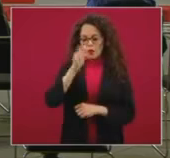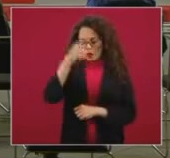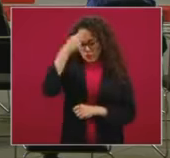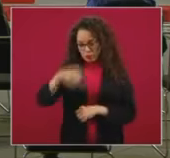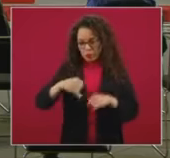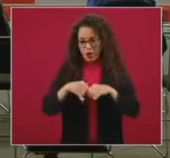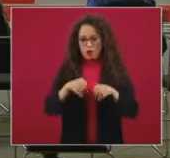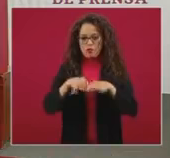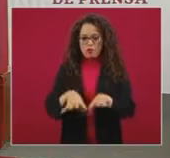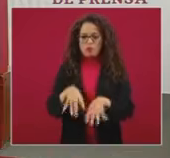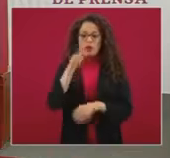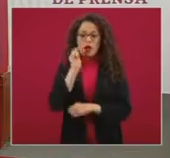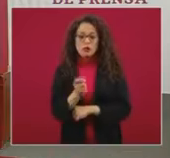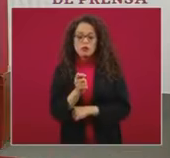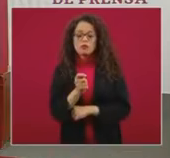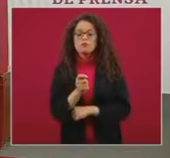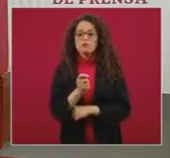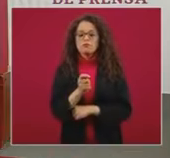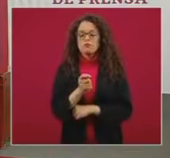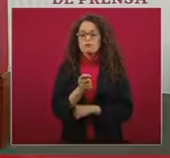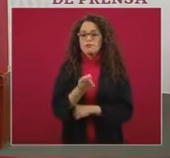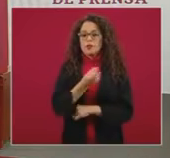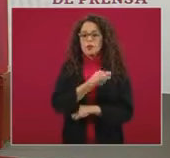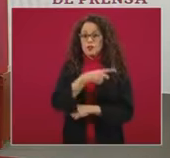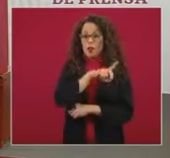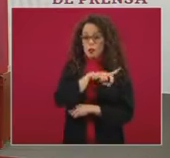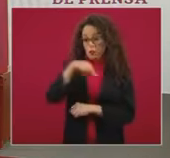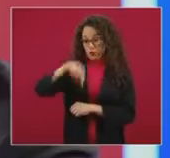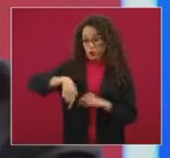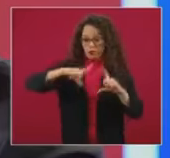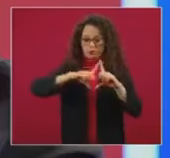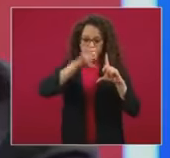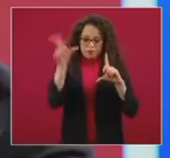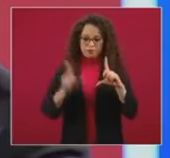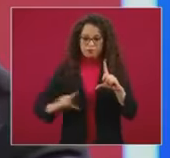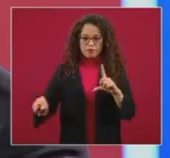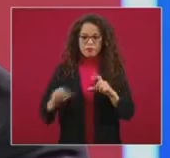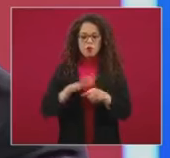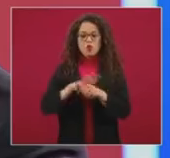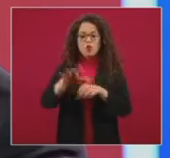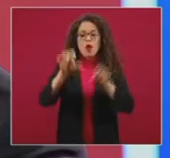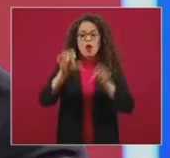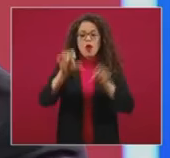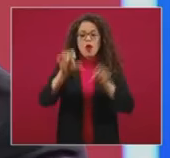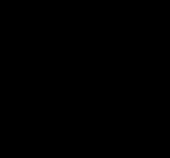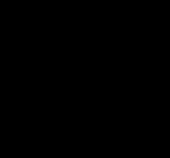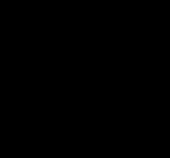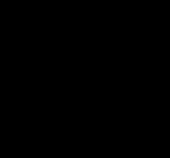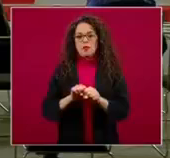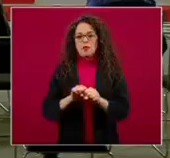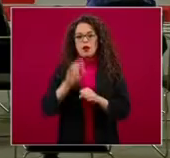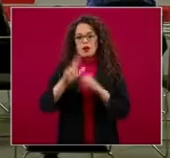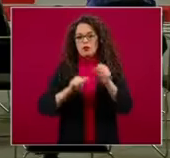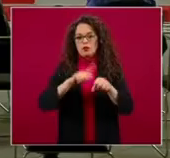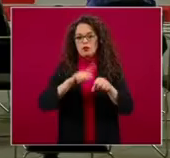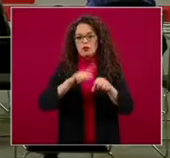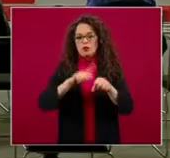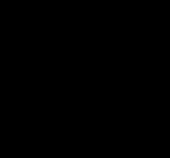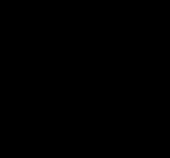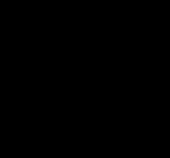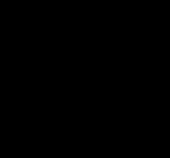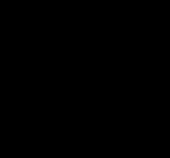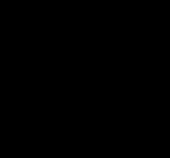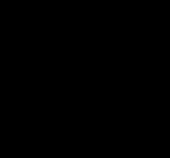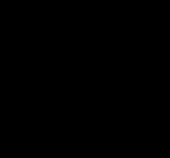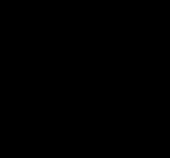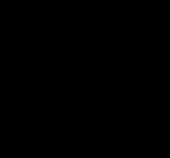diagnóstico de las condiciones de salud del país y el diagnóstico del Sistema Nacional de Salud. Destaco